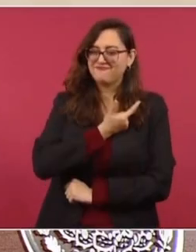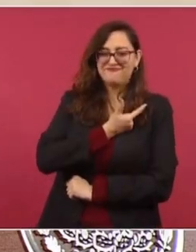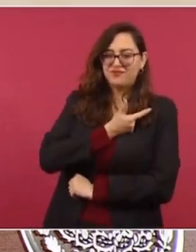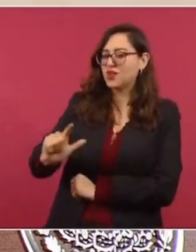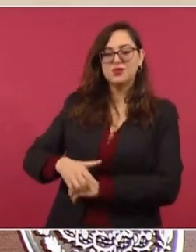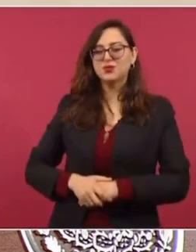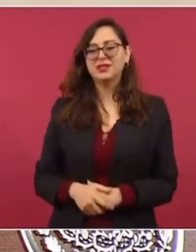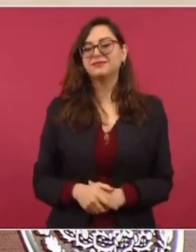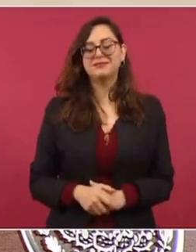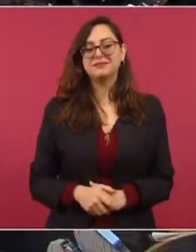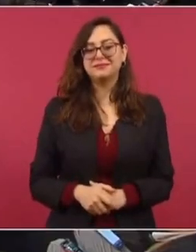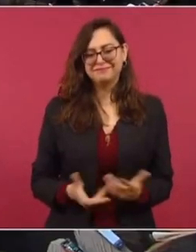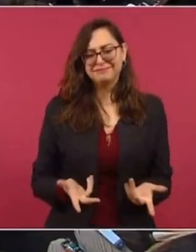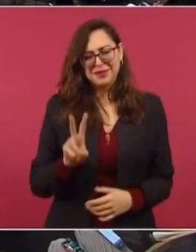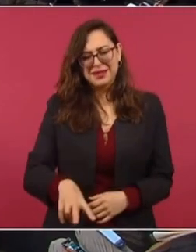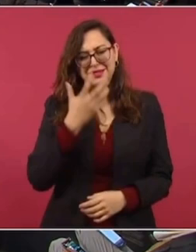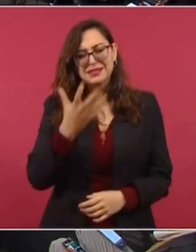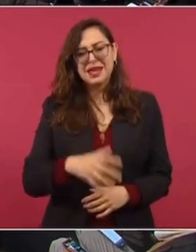de verdad.